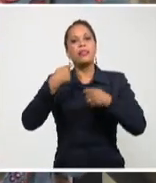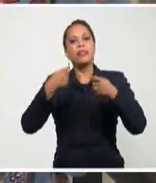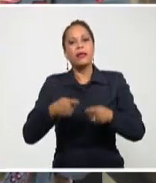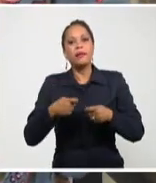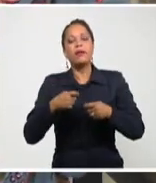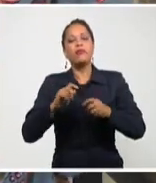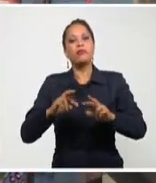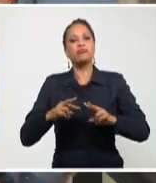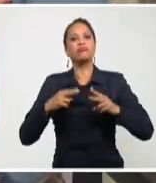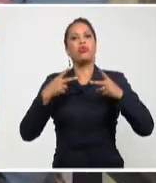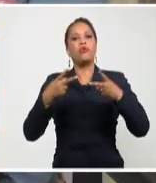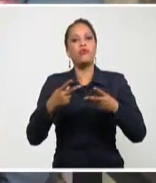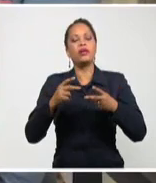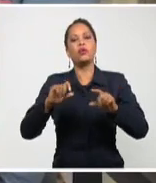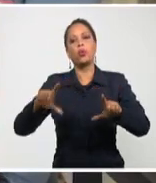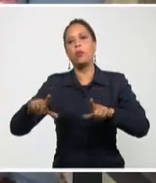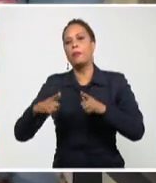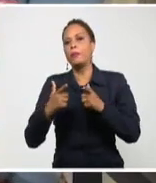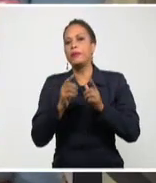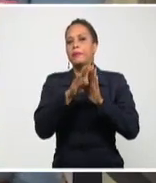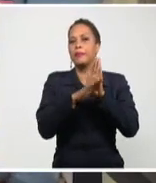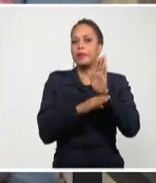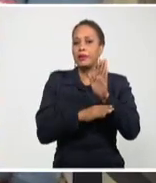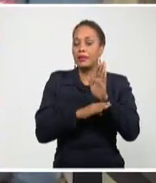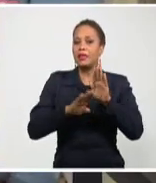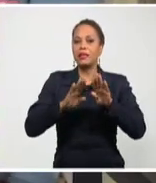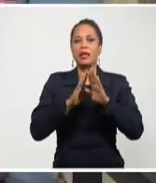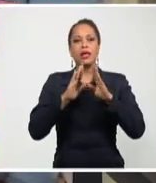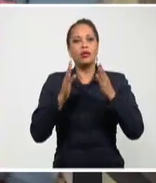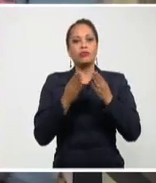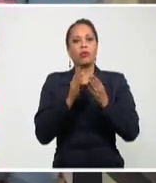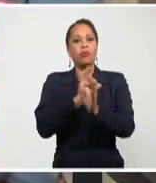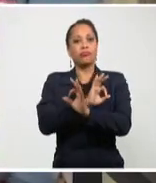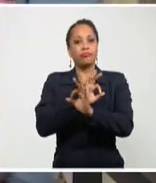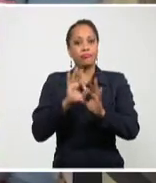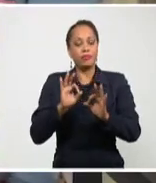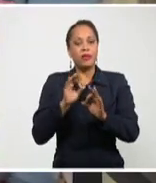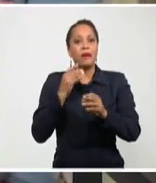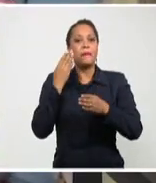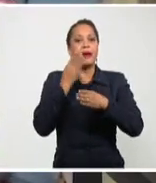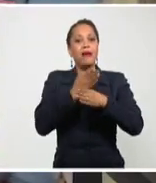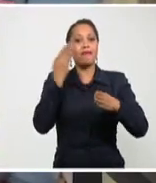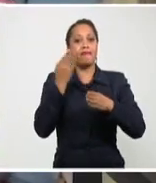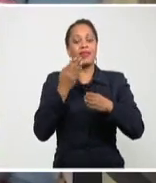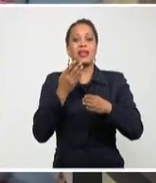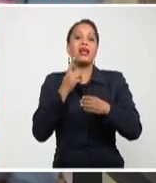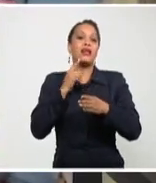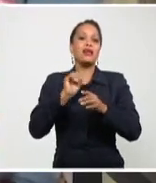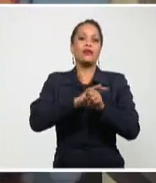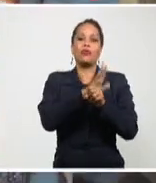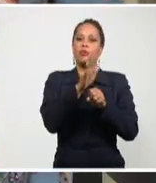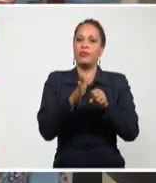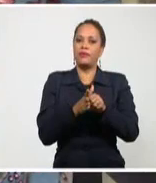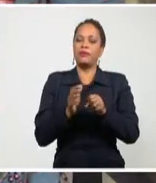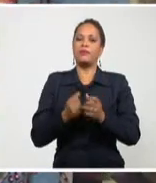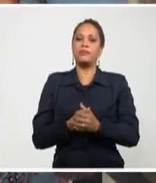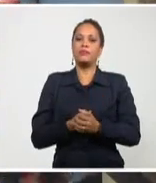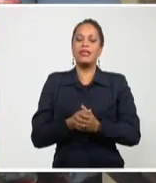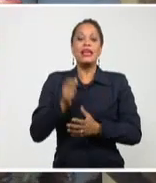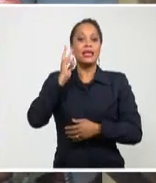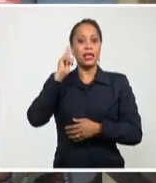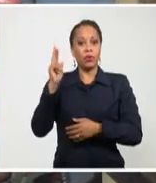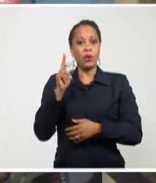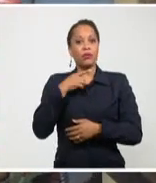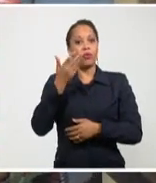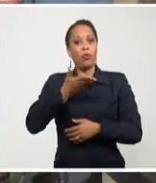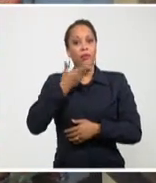toda medida higiénico-sanitaria, todo cuidado para frenar la propagación de la COVID-19. Recuerda que esto es